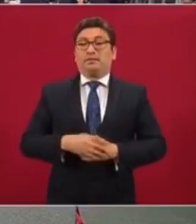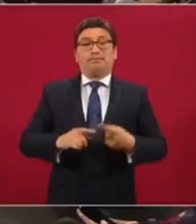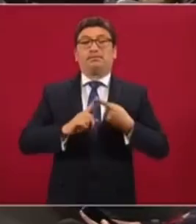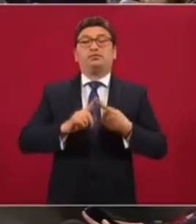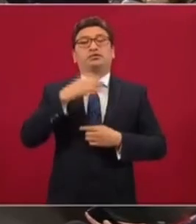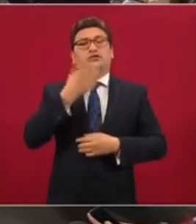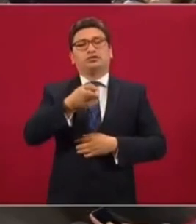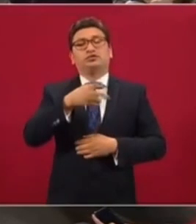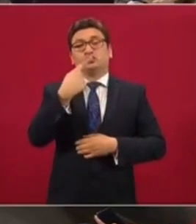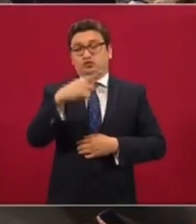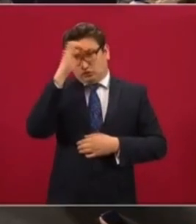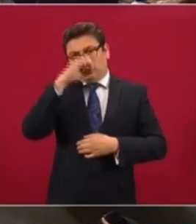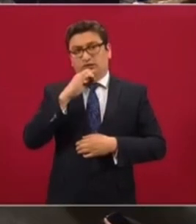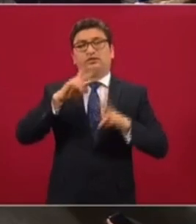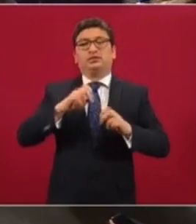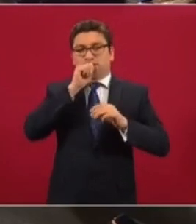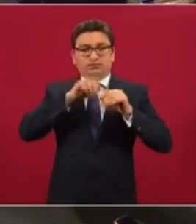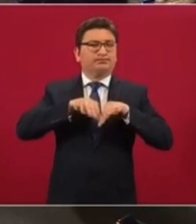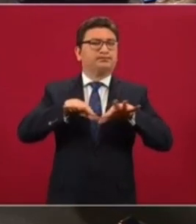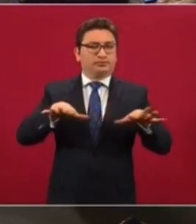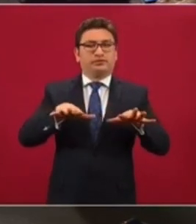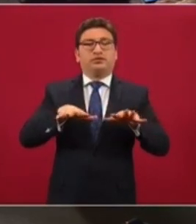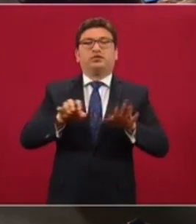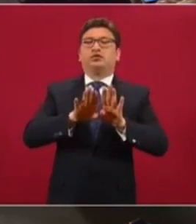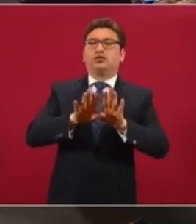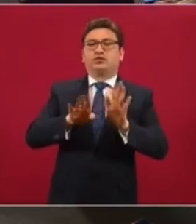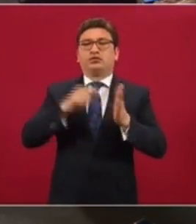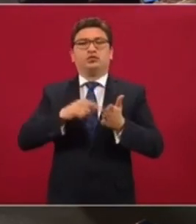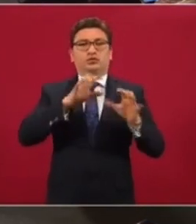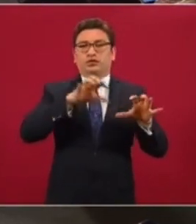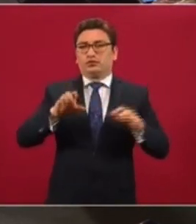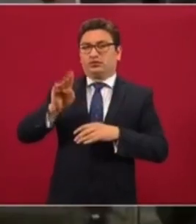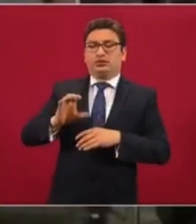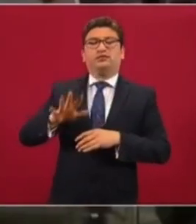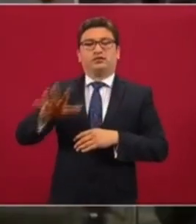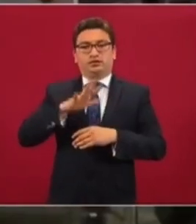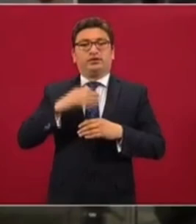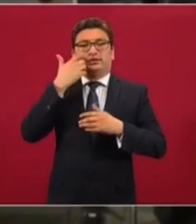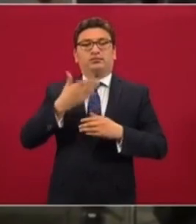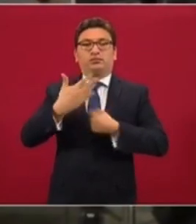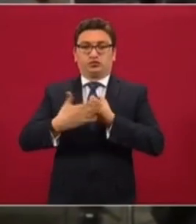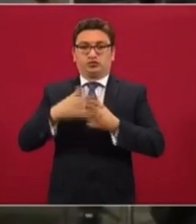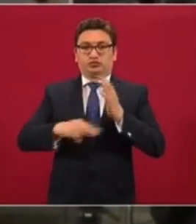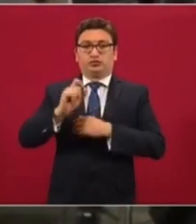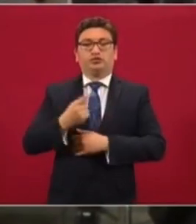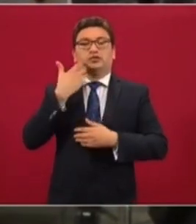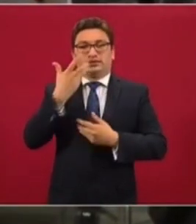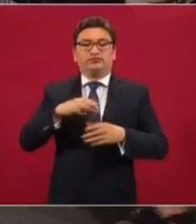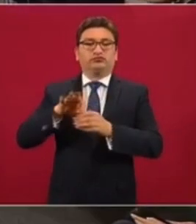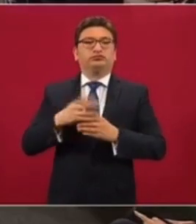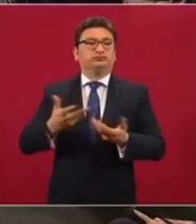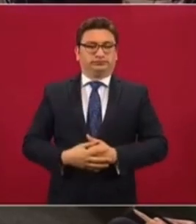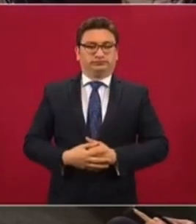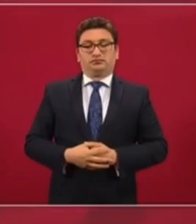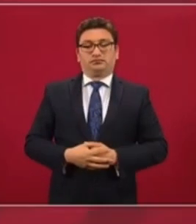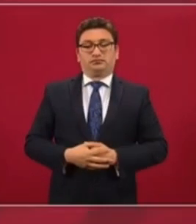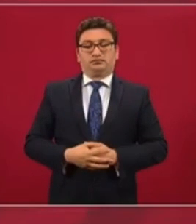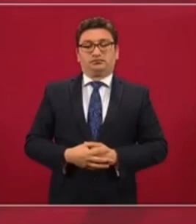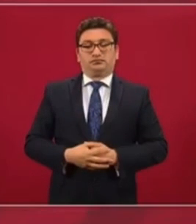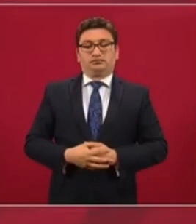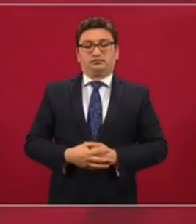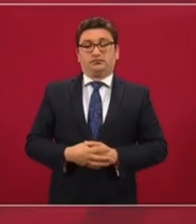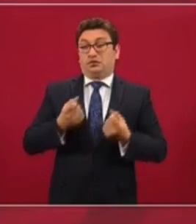Me gustaría conocer su opinión sobre esta promoción que se están haciendo superdelegados en varias entidades como Baja California rumbo a las elecciones del próximo año. Pues los que